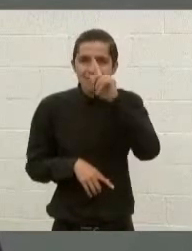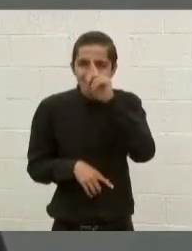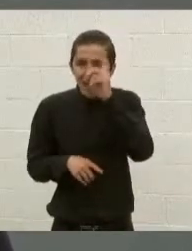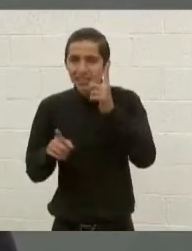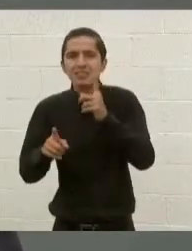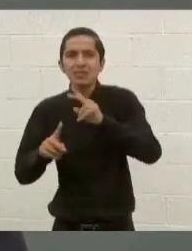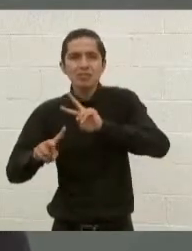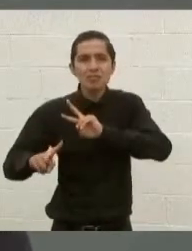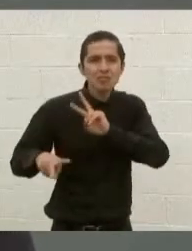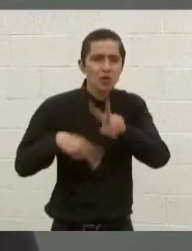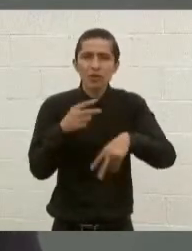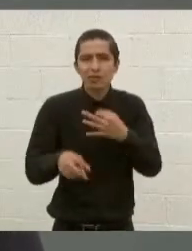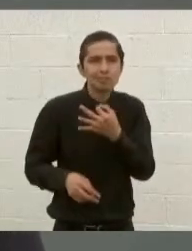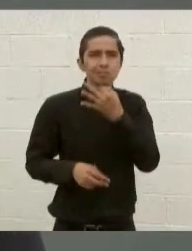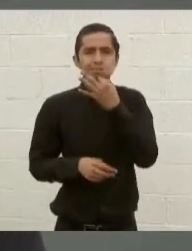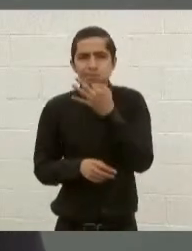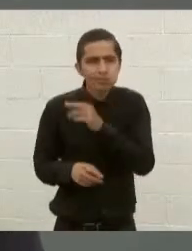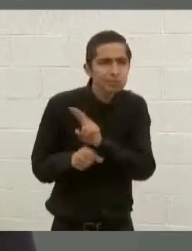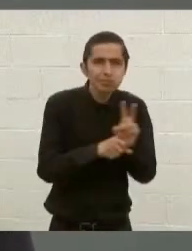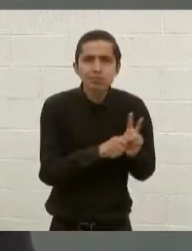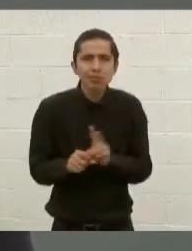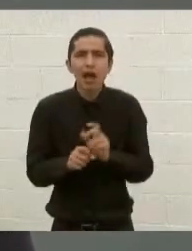inmediata